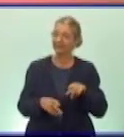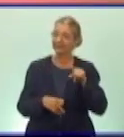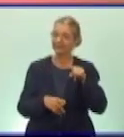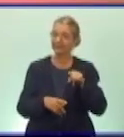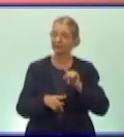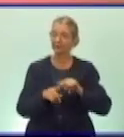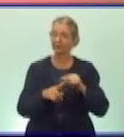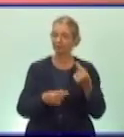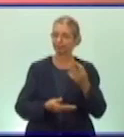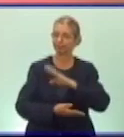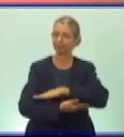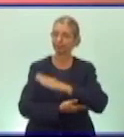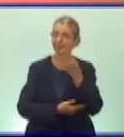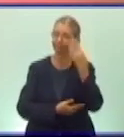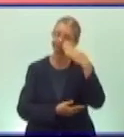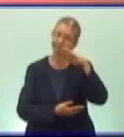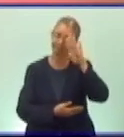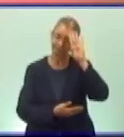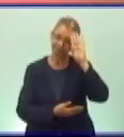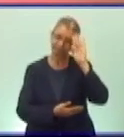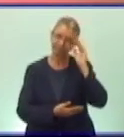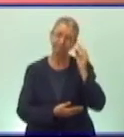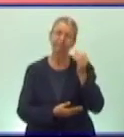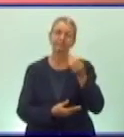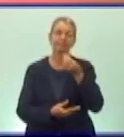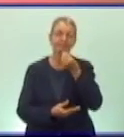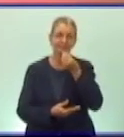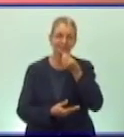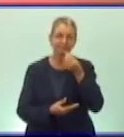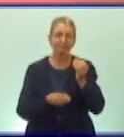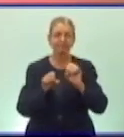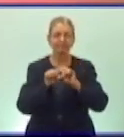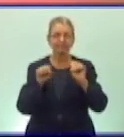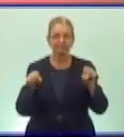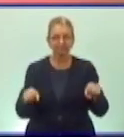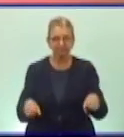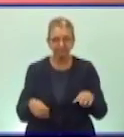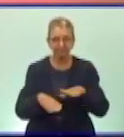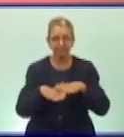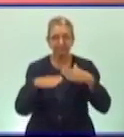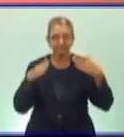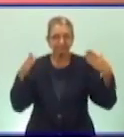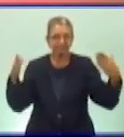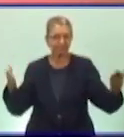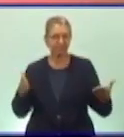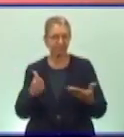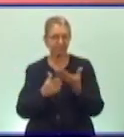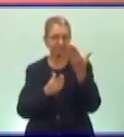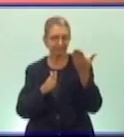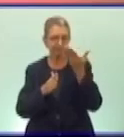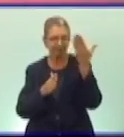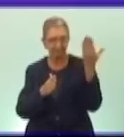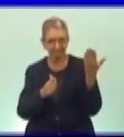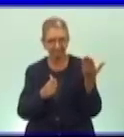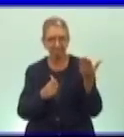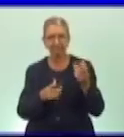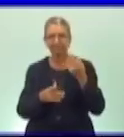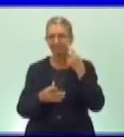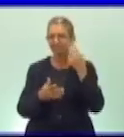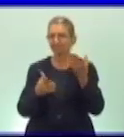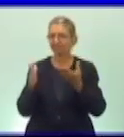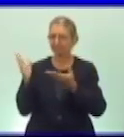es quien permite que el niño o la niña tenga un mayor desarrollo. Vamos a ver,